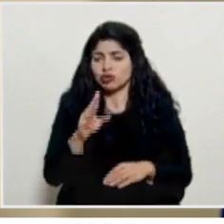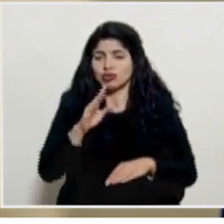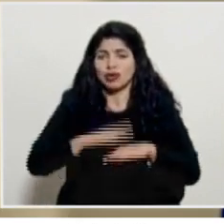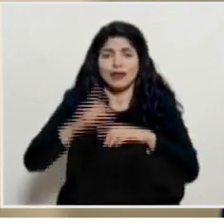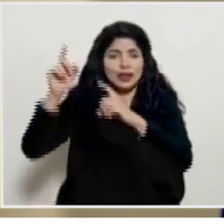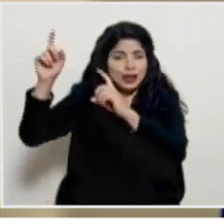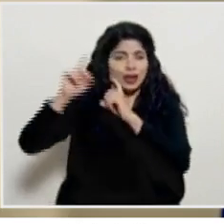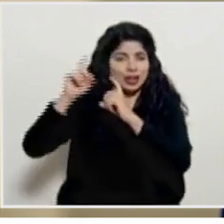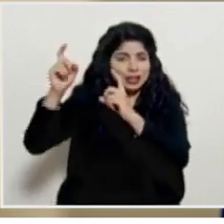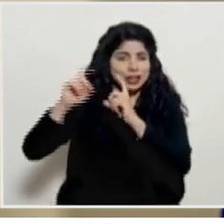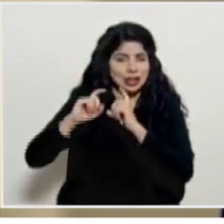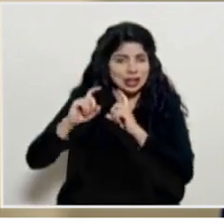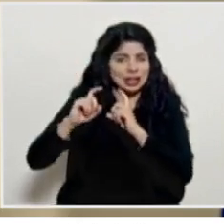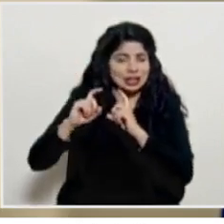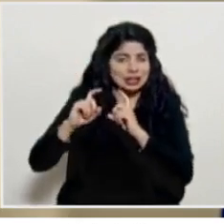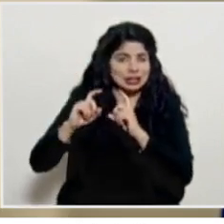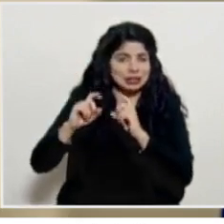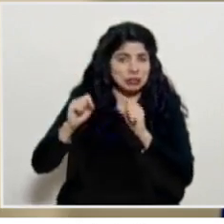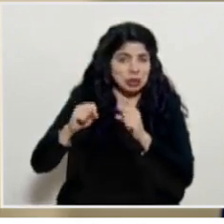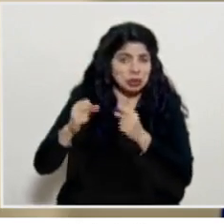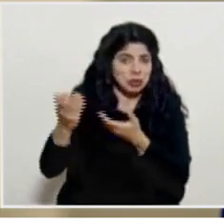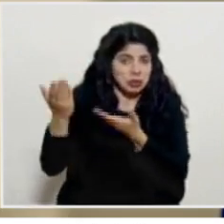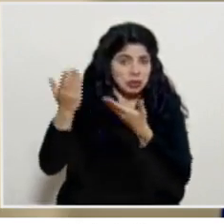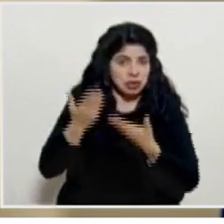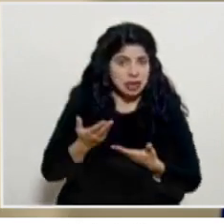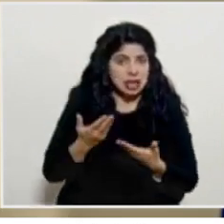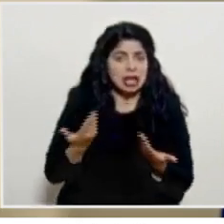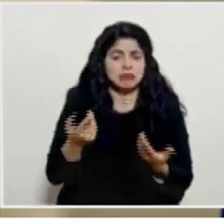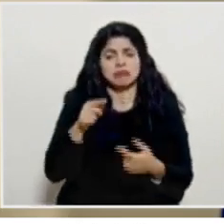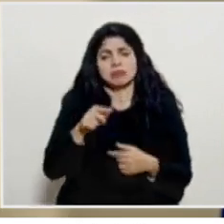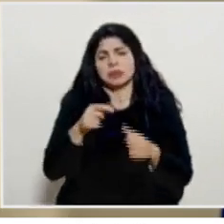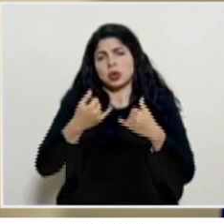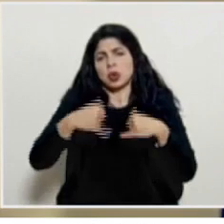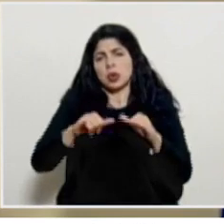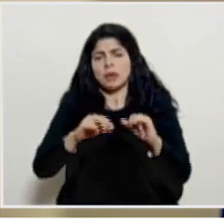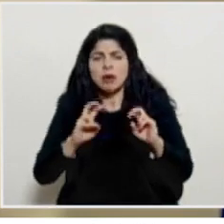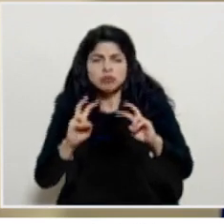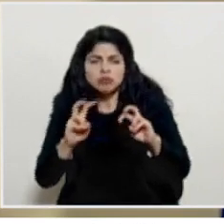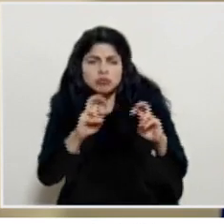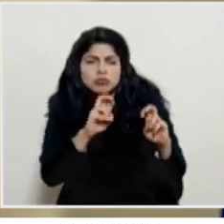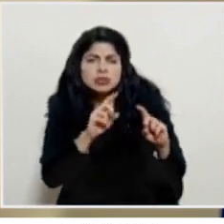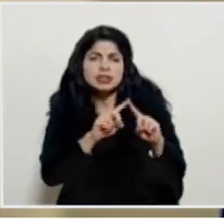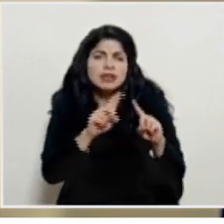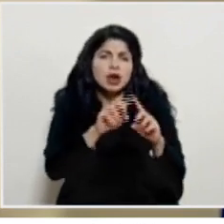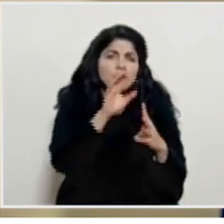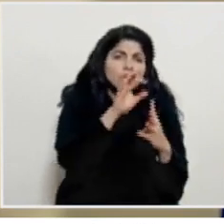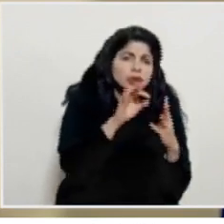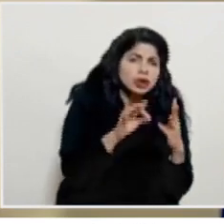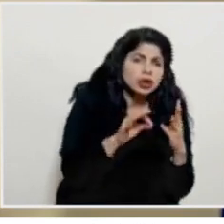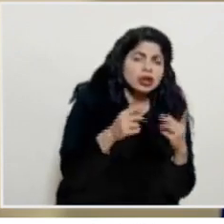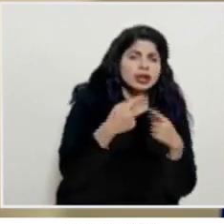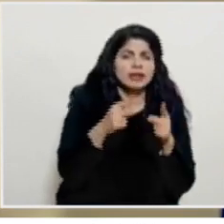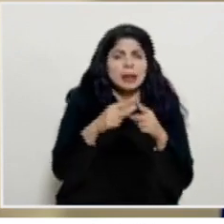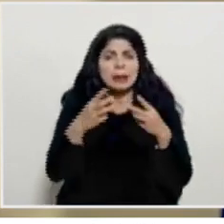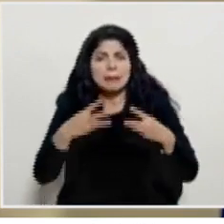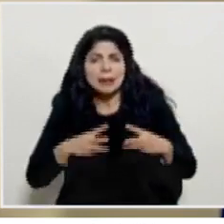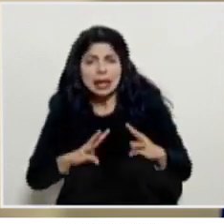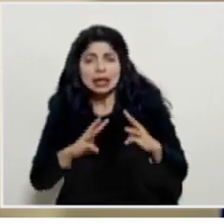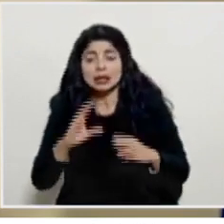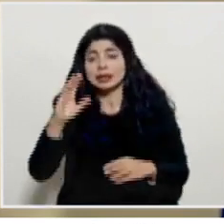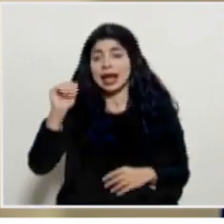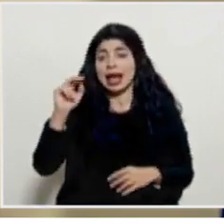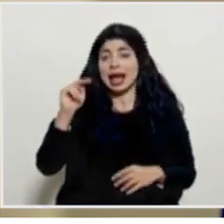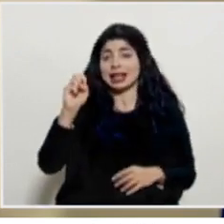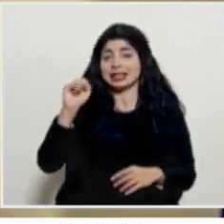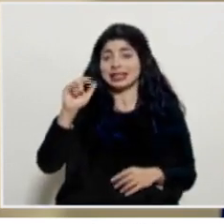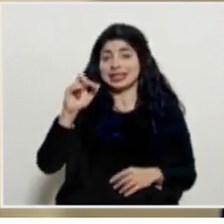donaciones que se pueden dar claro que en eso se siguen explorando los posibles mecanismos la cancillería